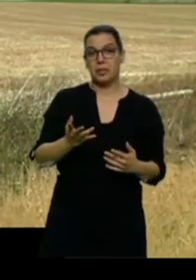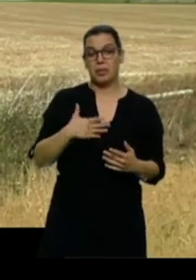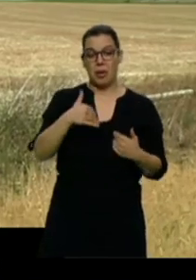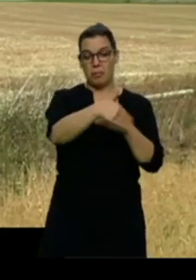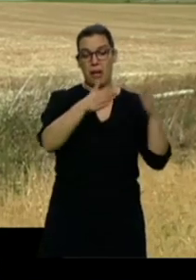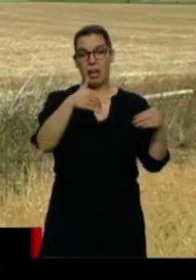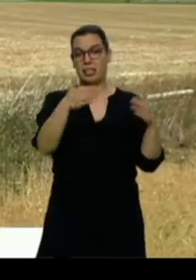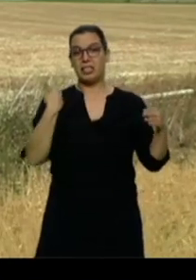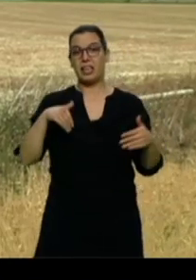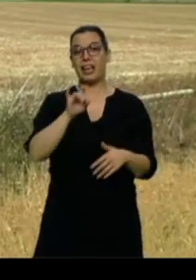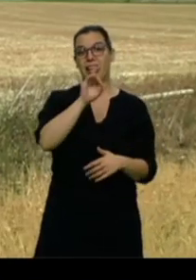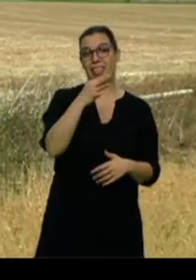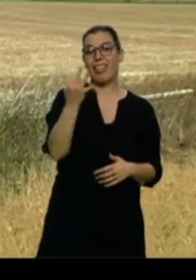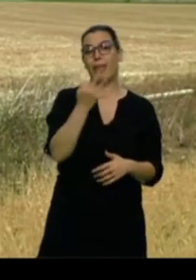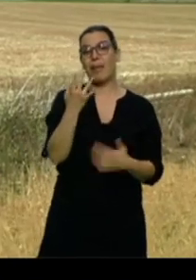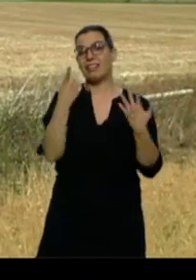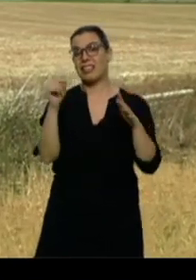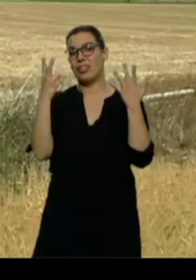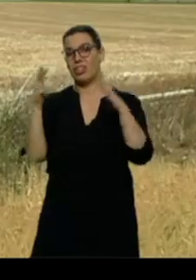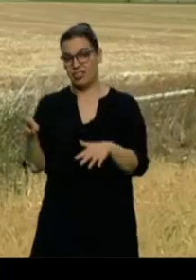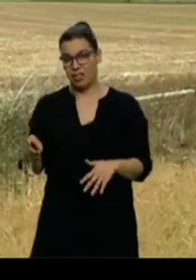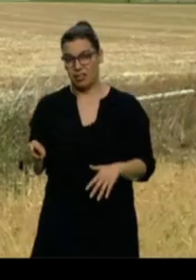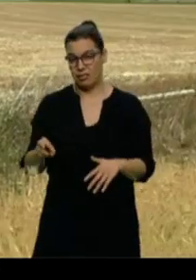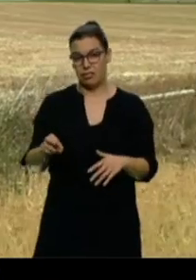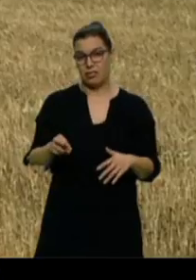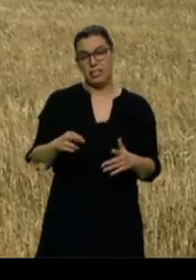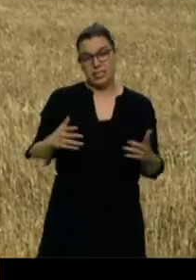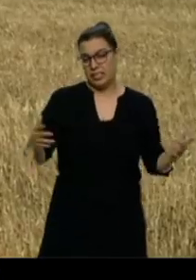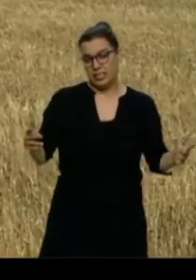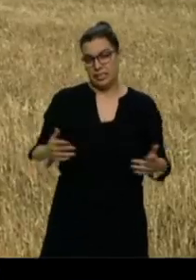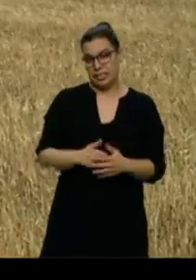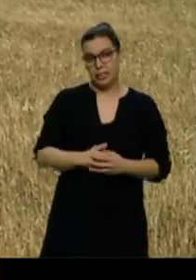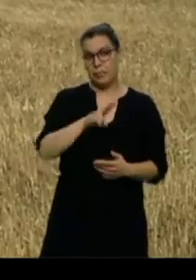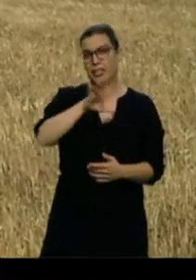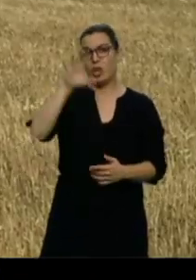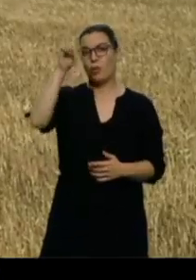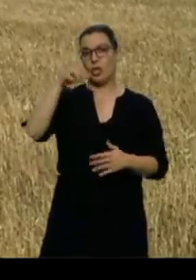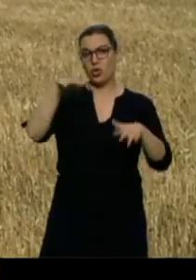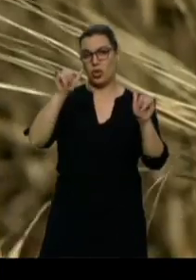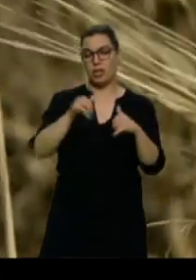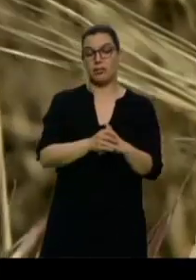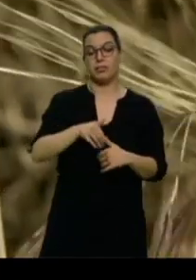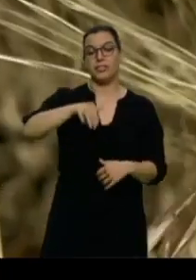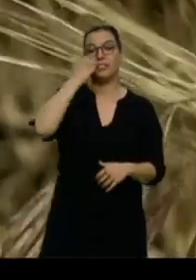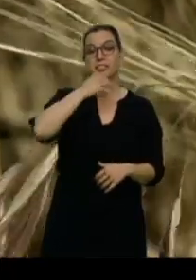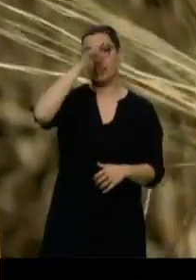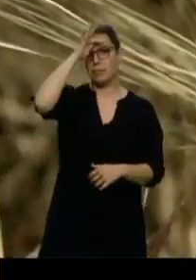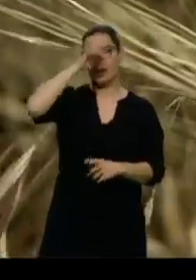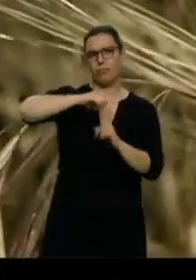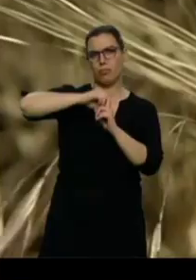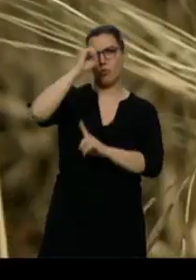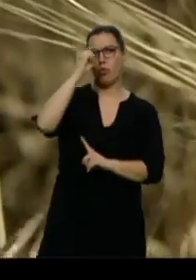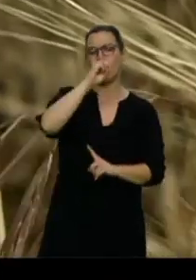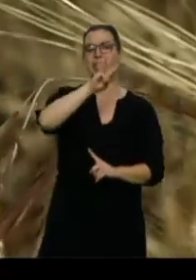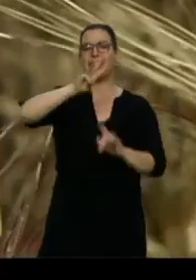que haber salido 60, 70 paquetes, o sea, ni una cuarta parte. El fin de semana llegarán temperaturas por encima de los 32